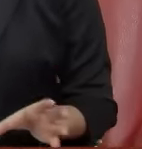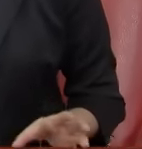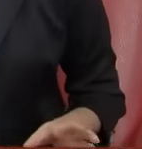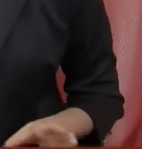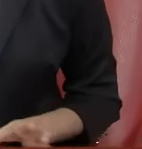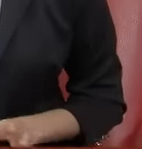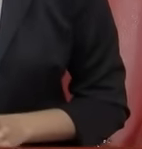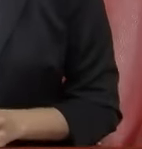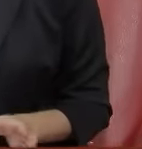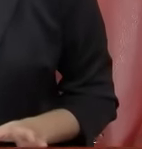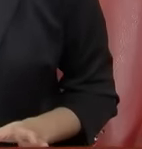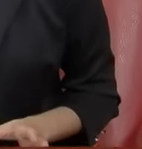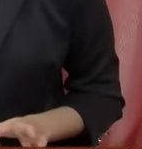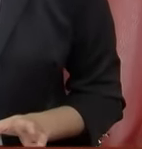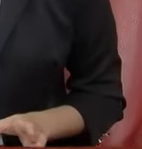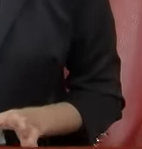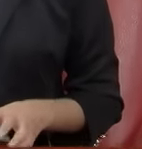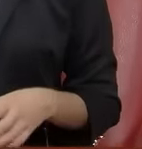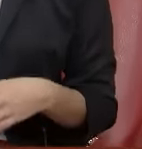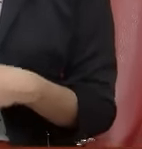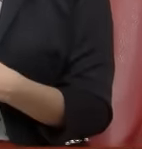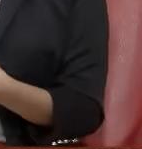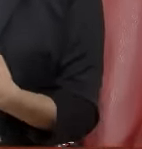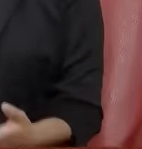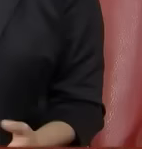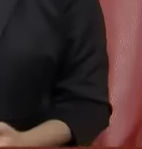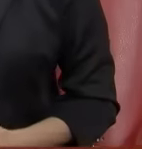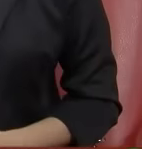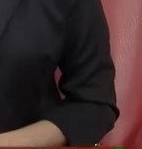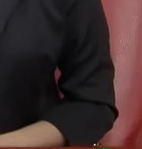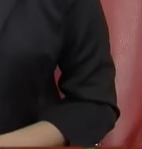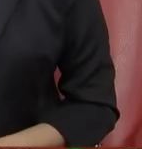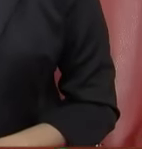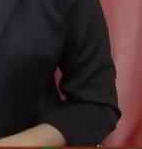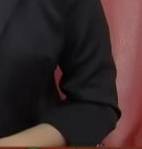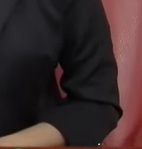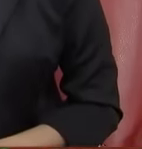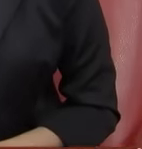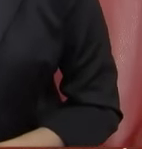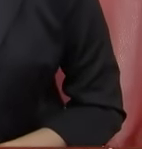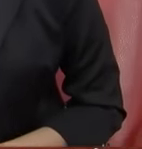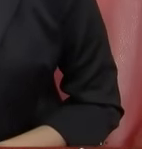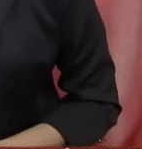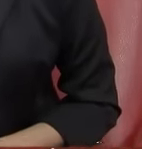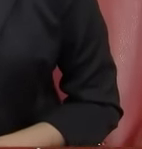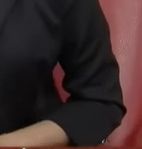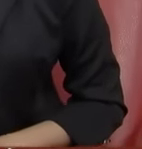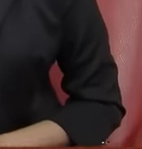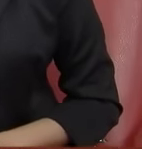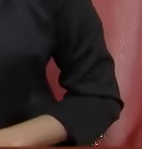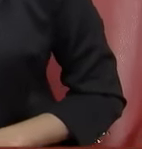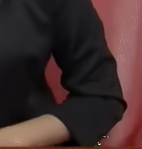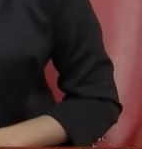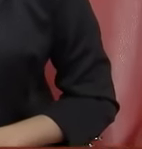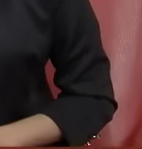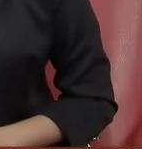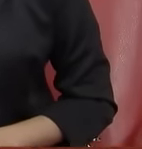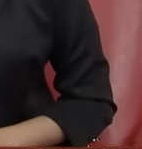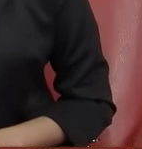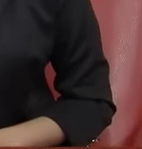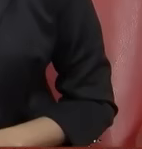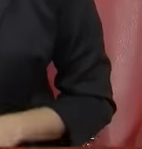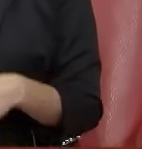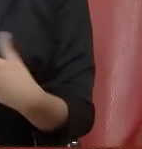empresas han tenido estas quejas anteriormente Pero sorprende pues esta iniciativa de la empresa De pues poner